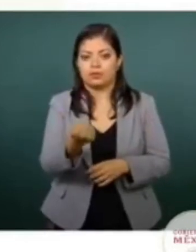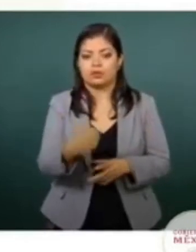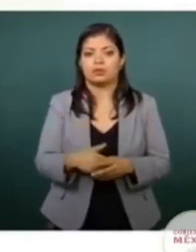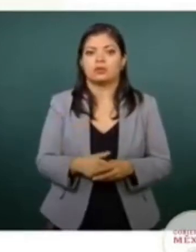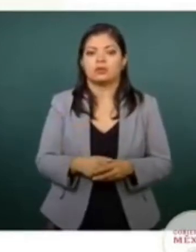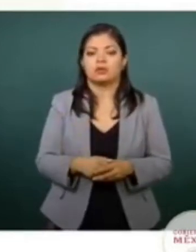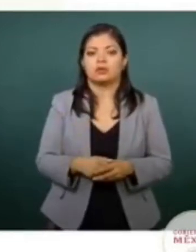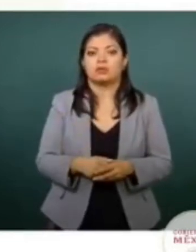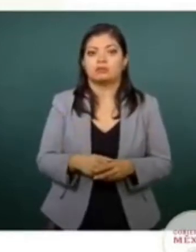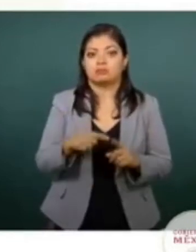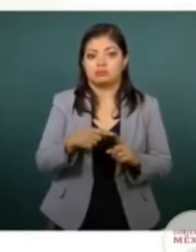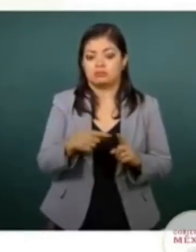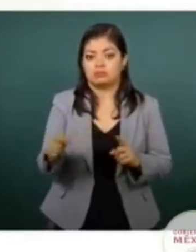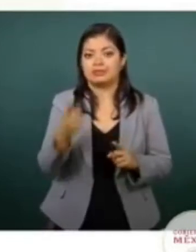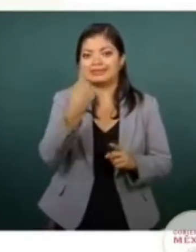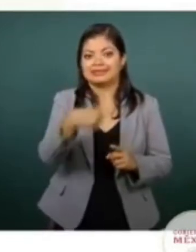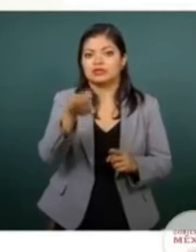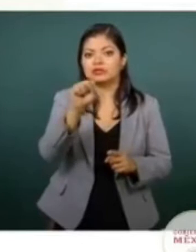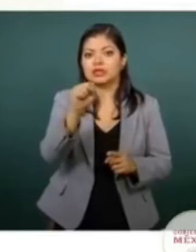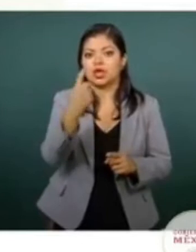que va del año, 161.